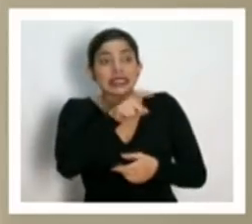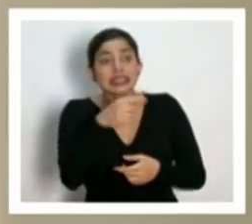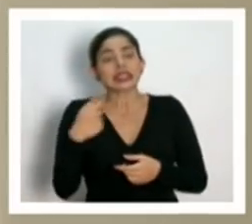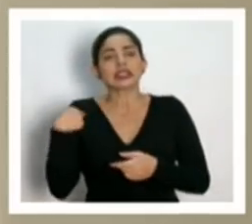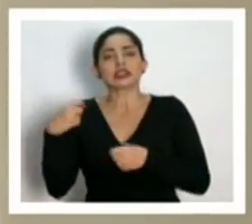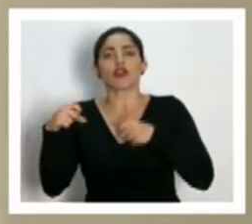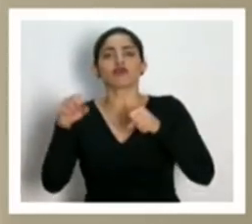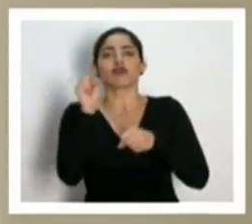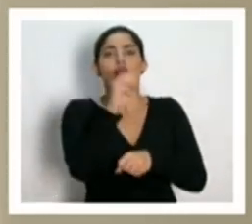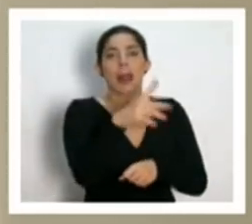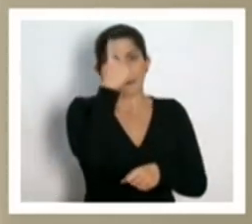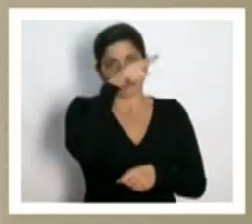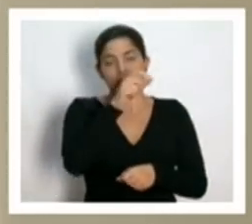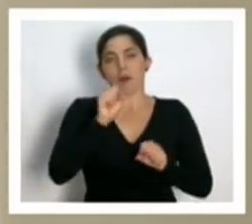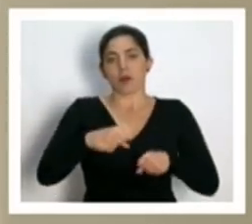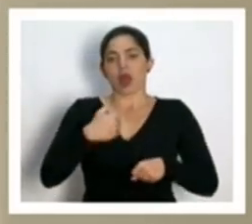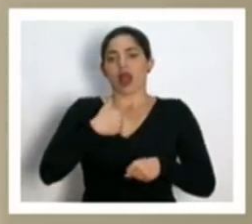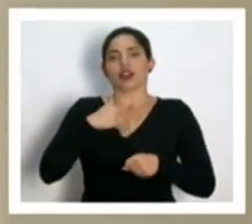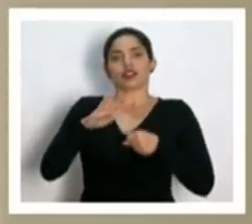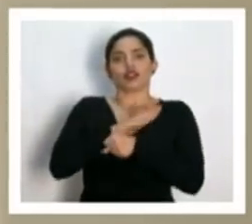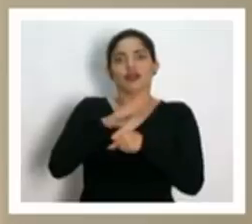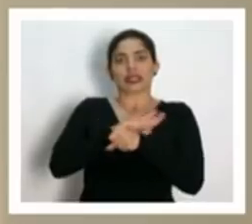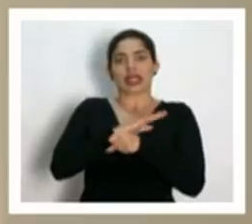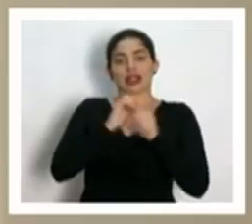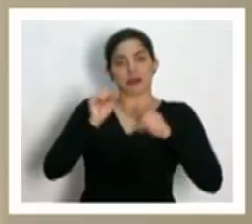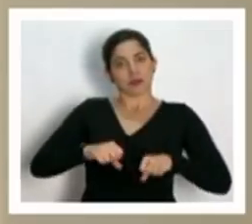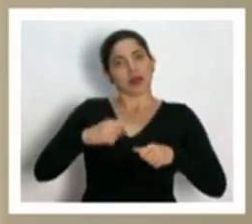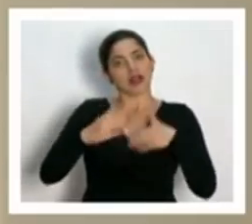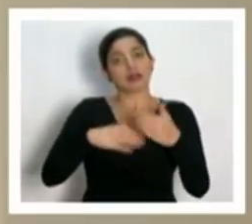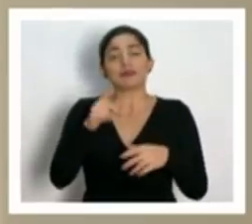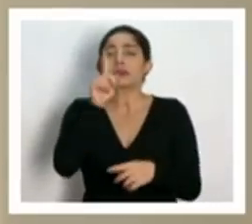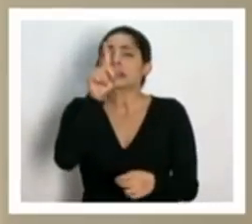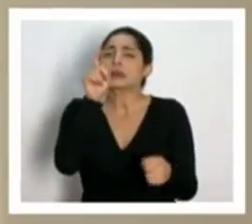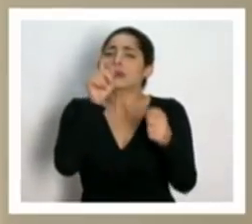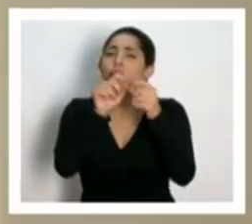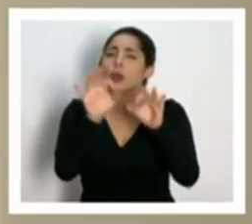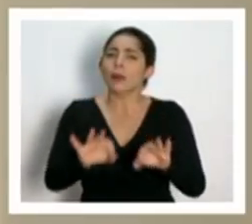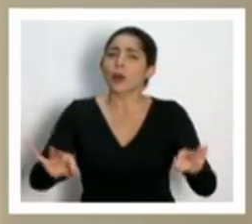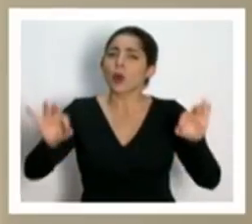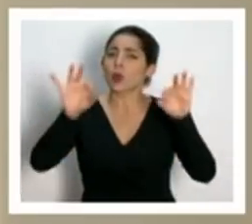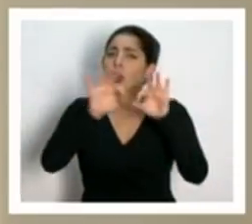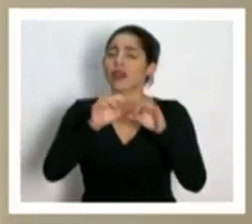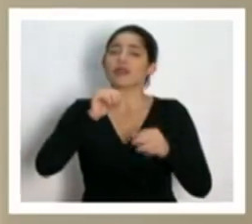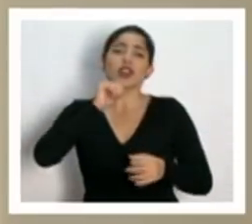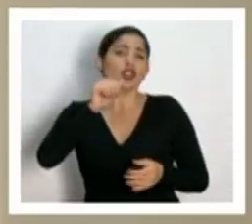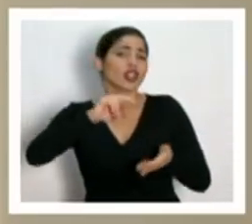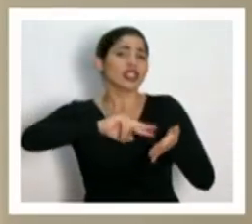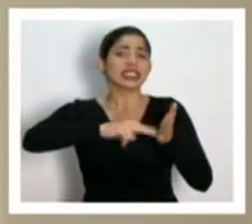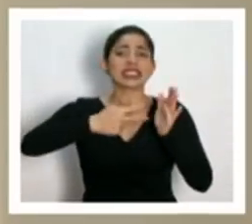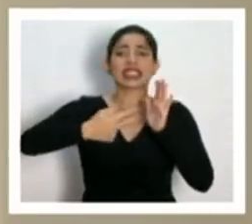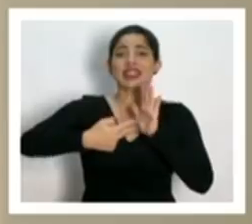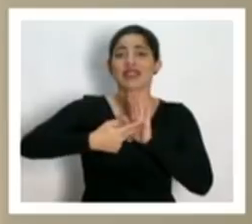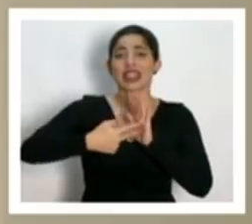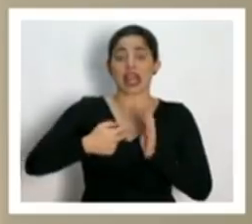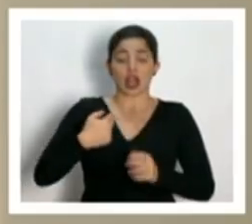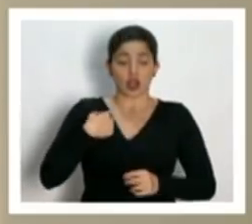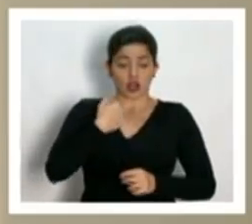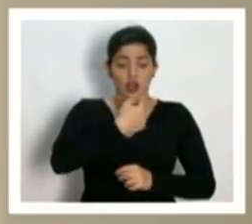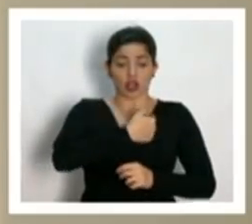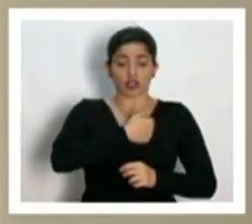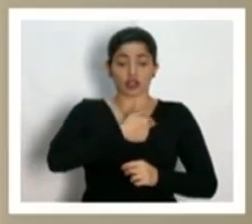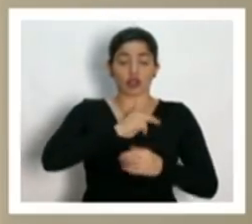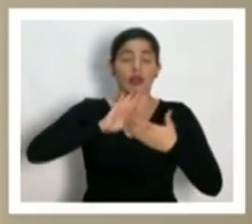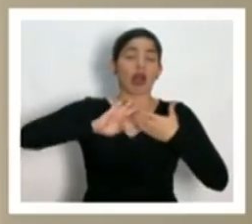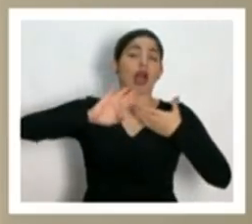puedan abastecerse y seguir. Y esto, hay algo muy importante, no se trata de distanciarnos en el